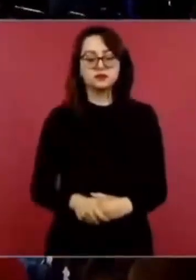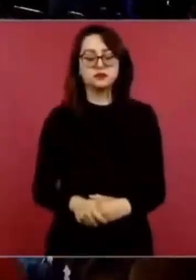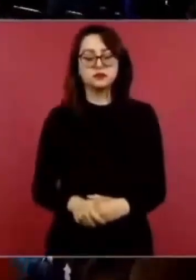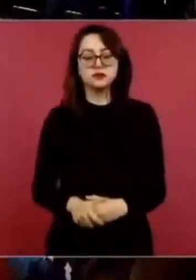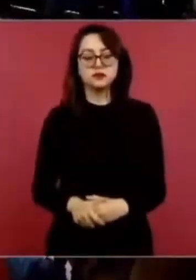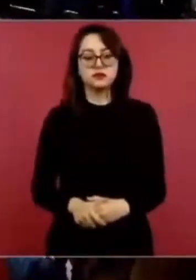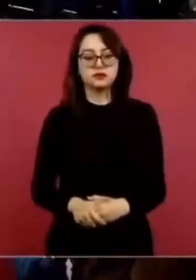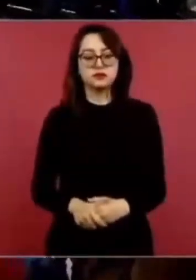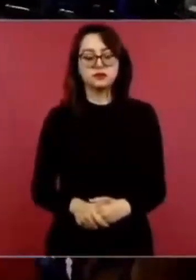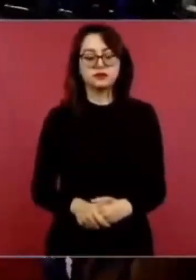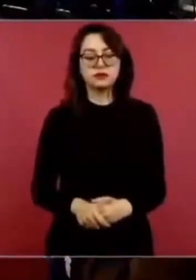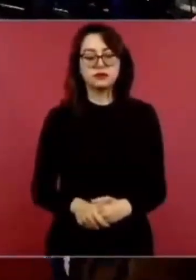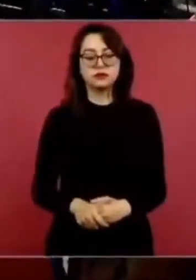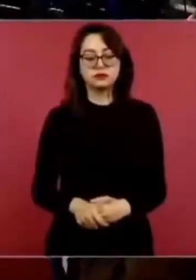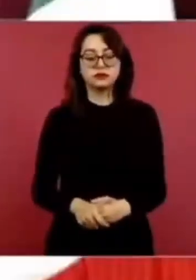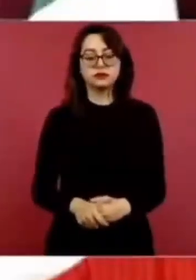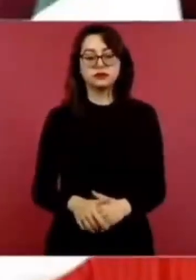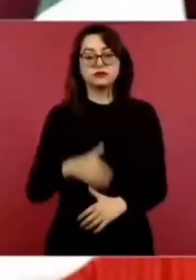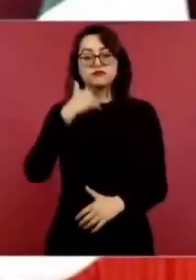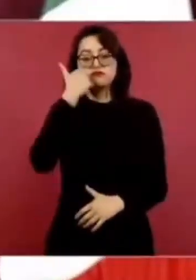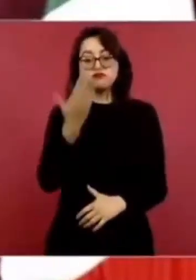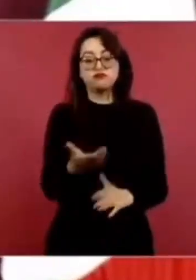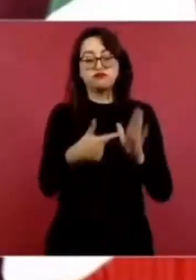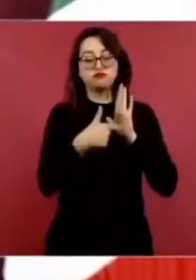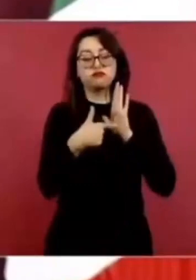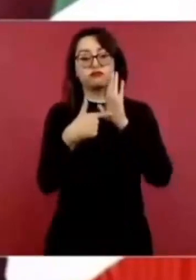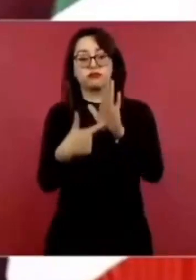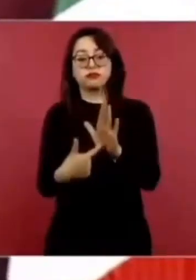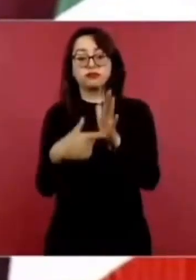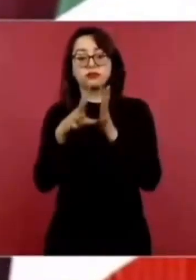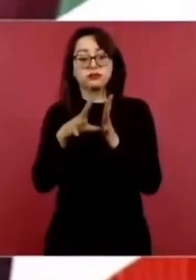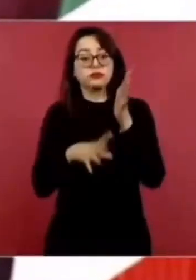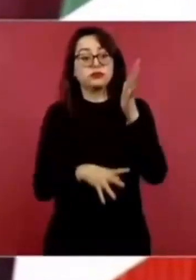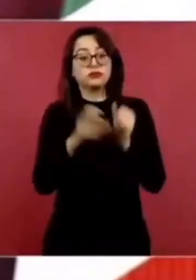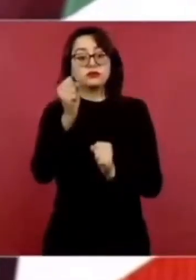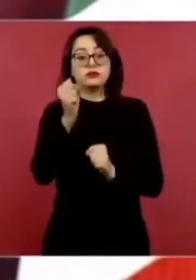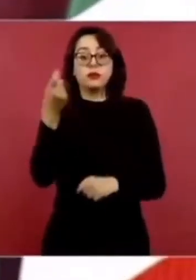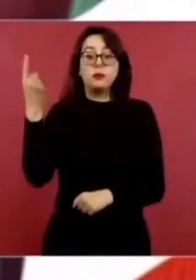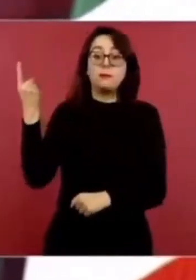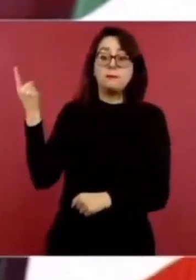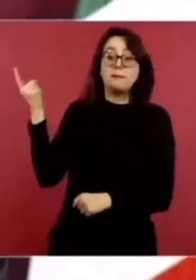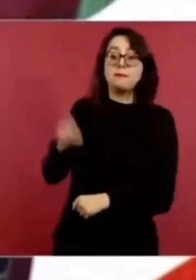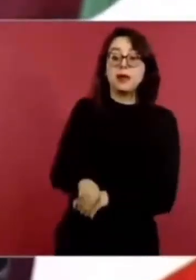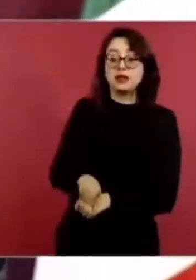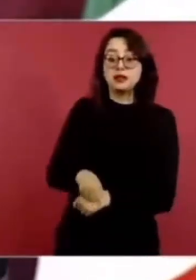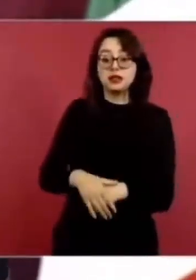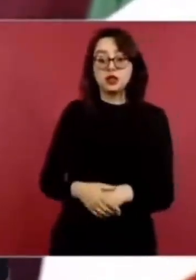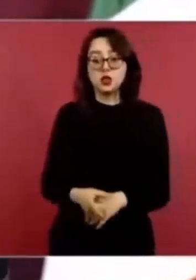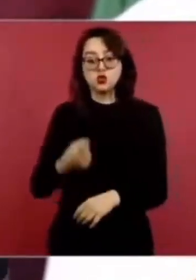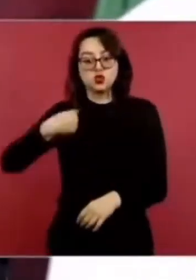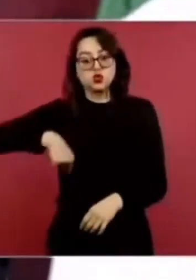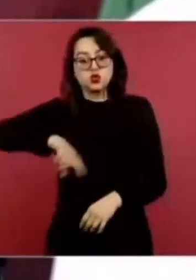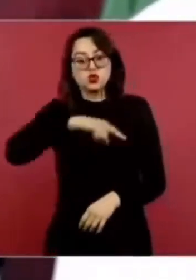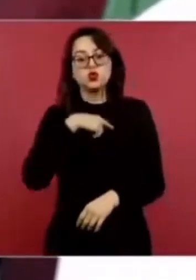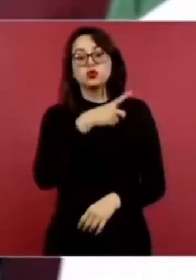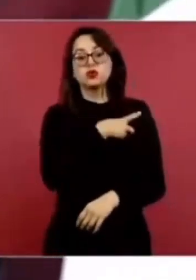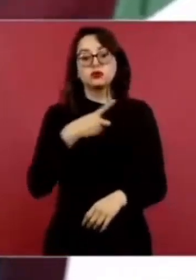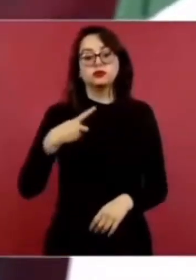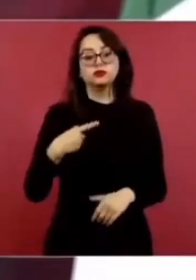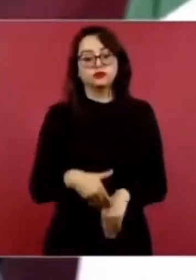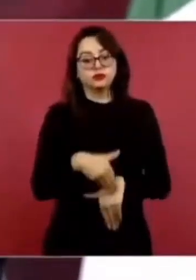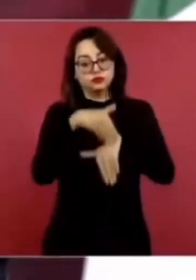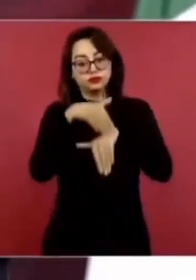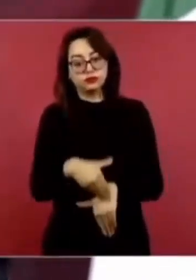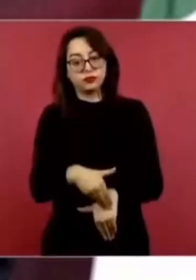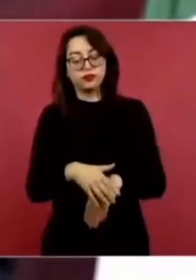quiero que se conozca cuál es el fundamento de nuestra